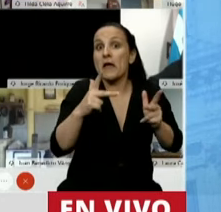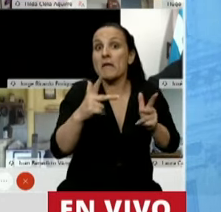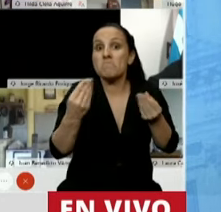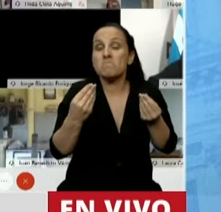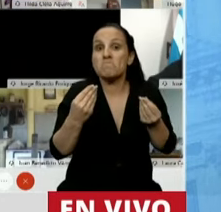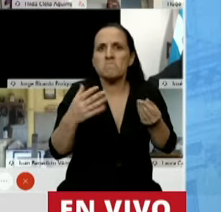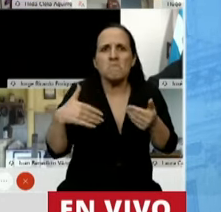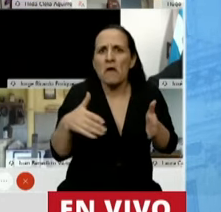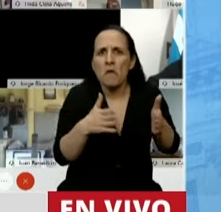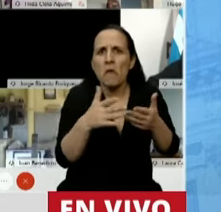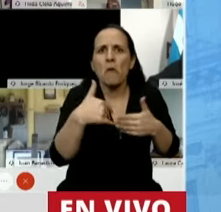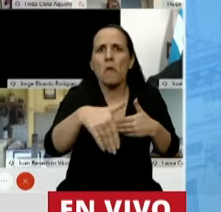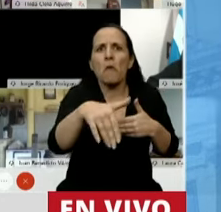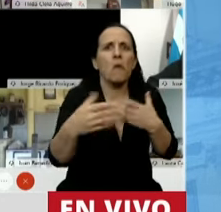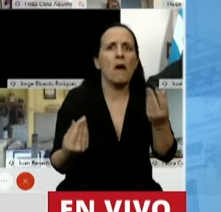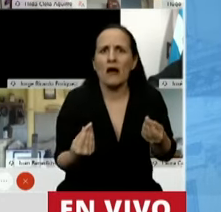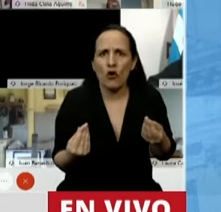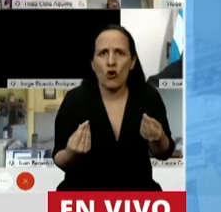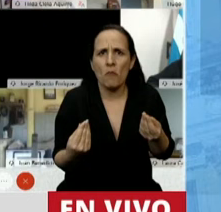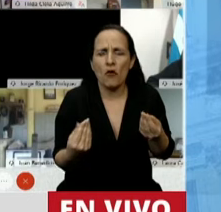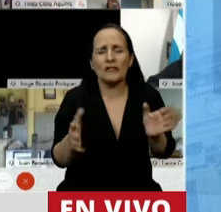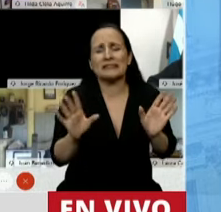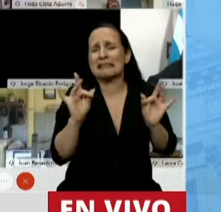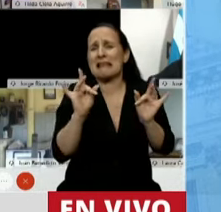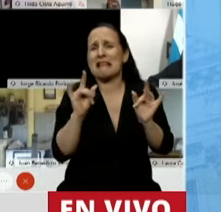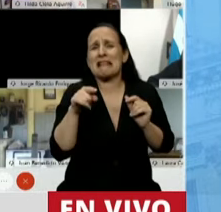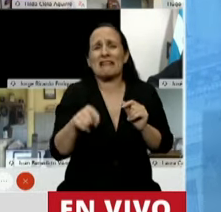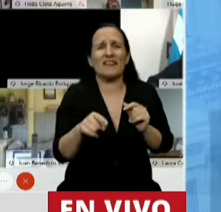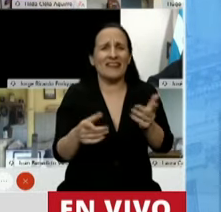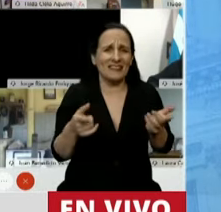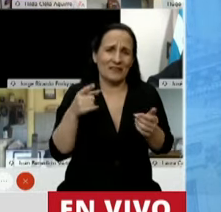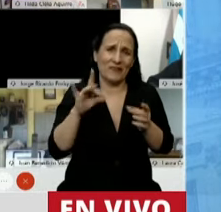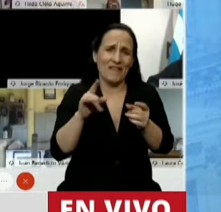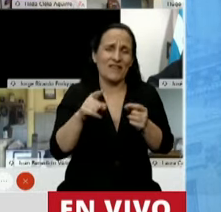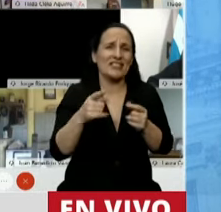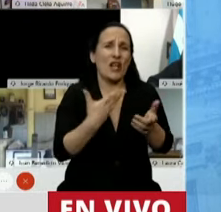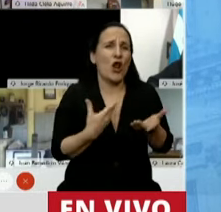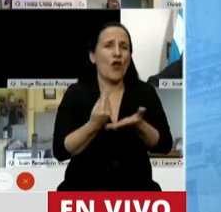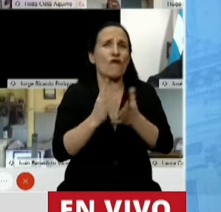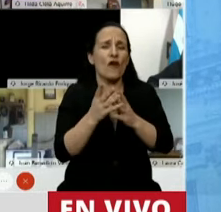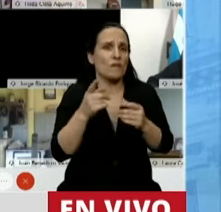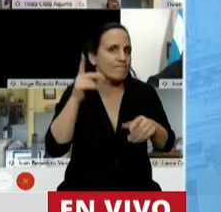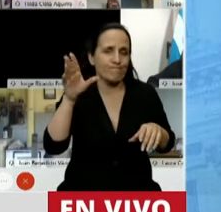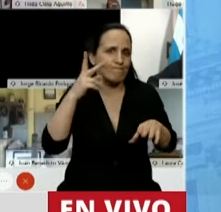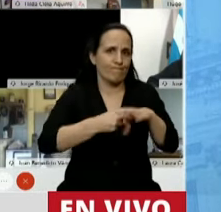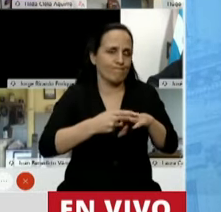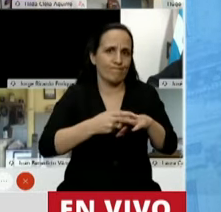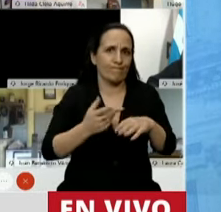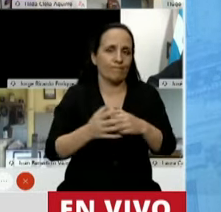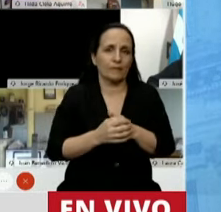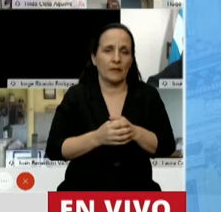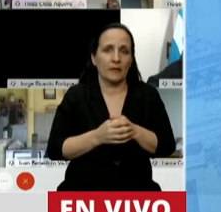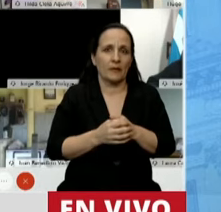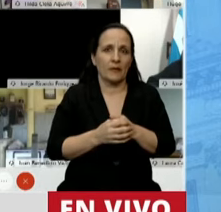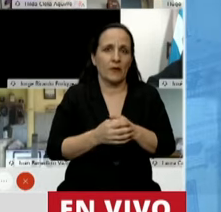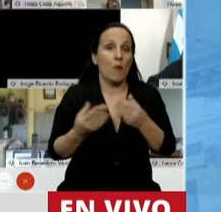rumbo queremos. Rumbo que es muy difícil encontrar con un Gobierno de un fronte. Porque el poder hoy político no está concentrado